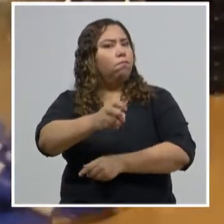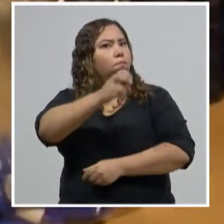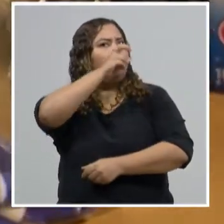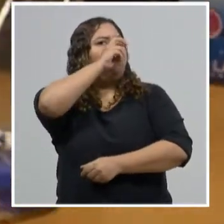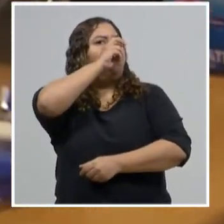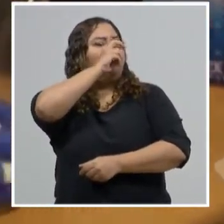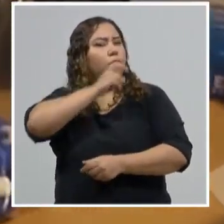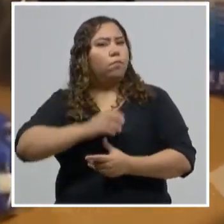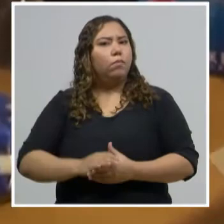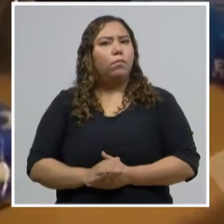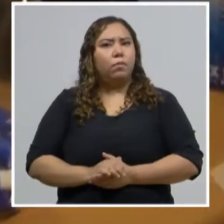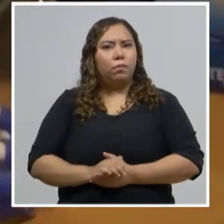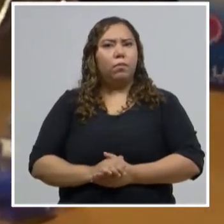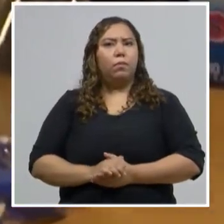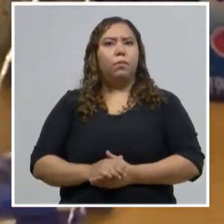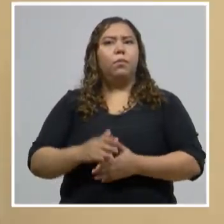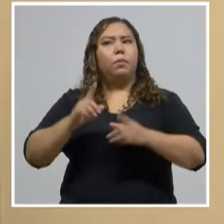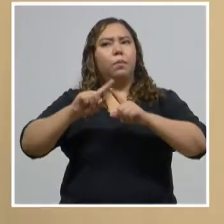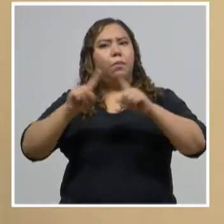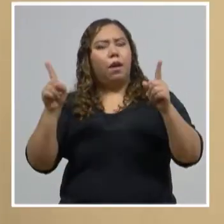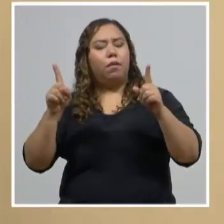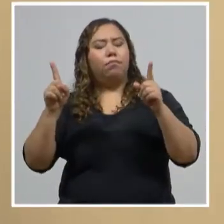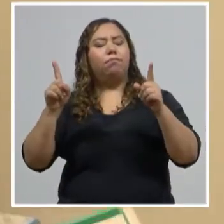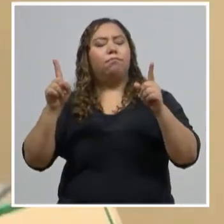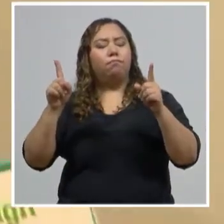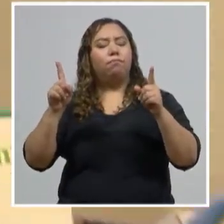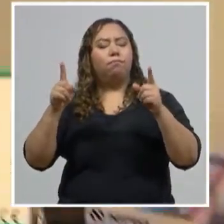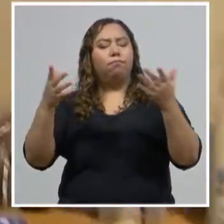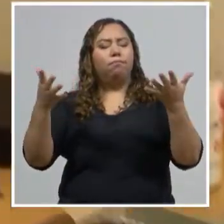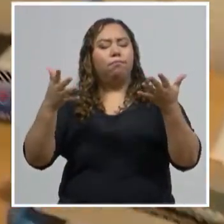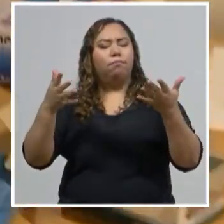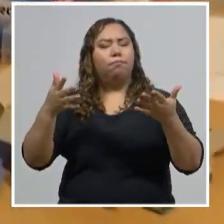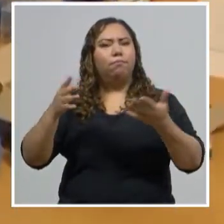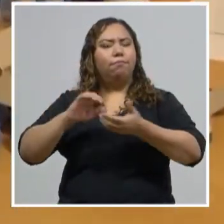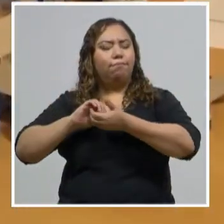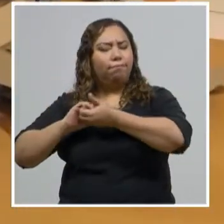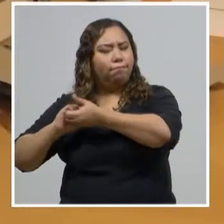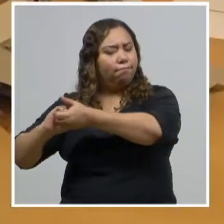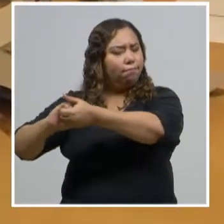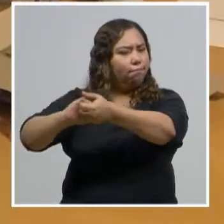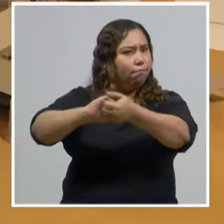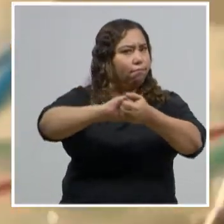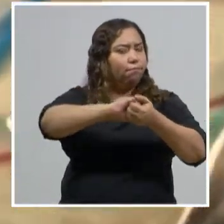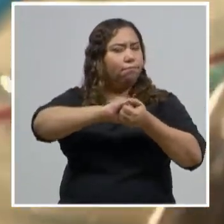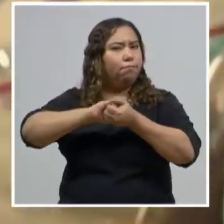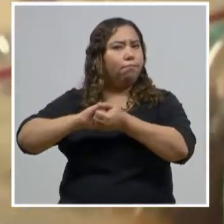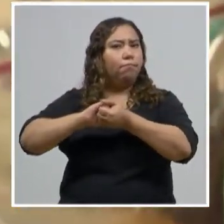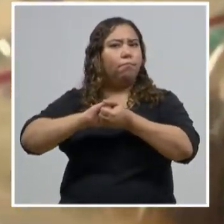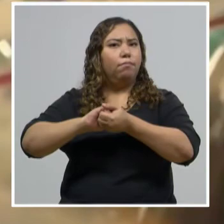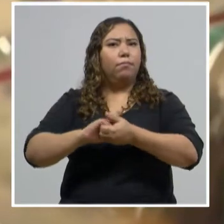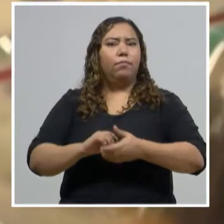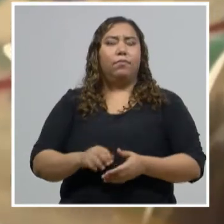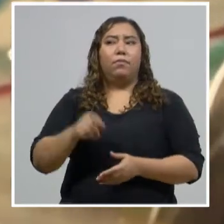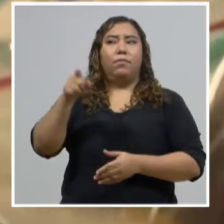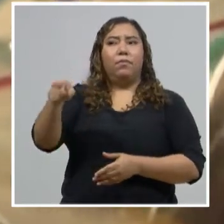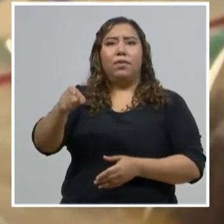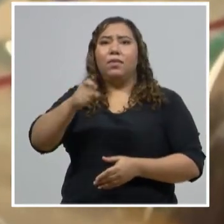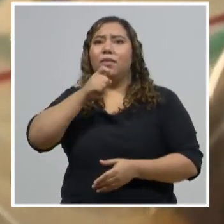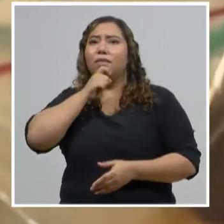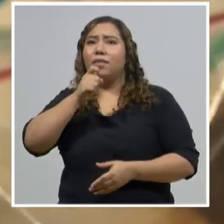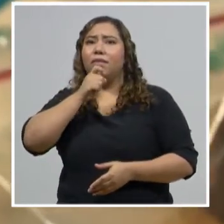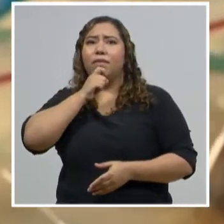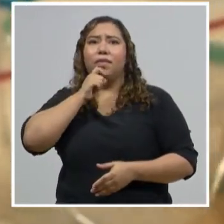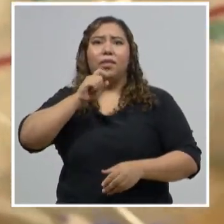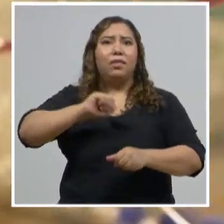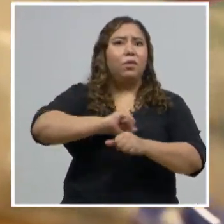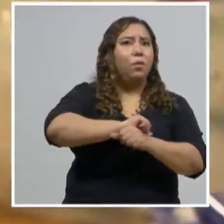con solidaridad. Eso significa que es difícil que esto lo enfrentemos si no estamos